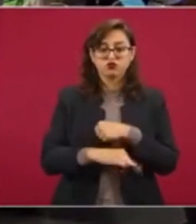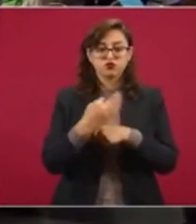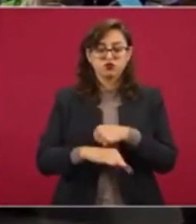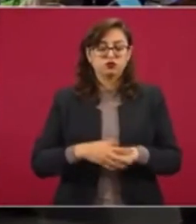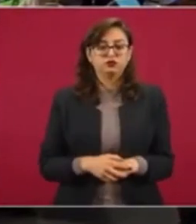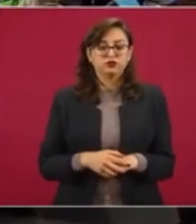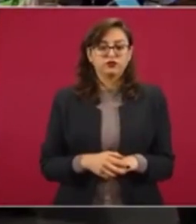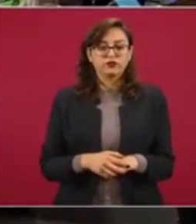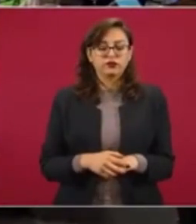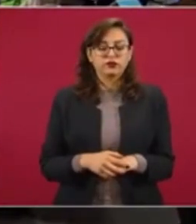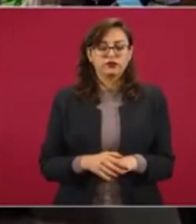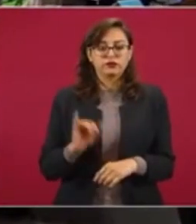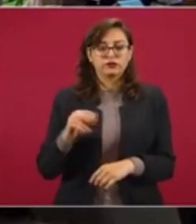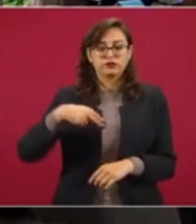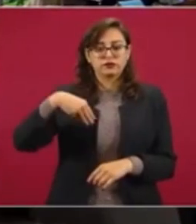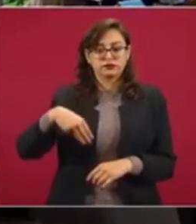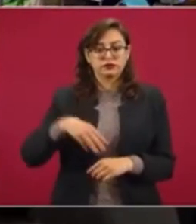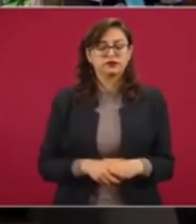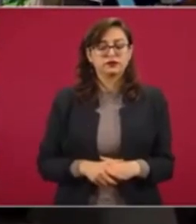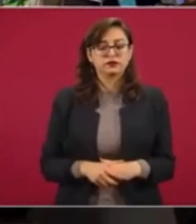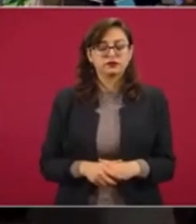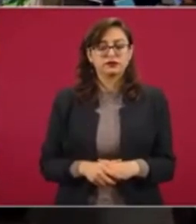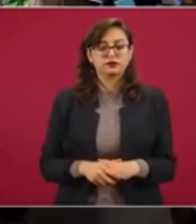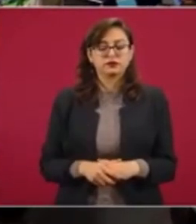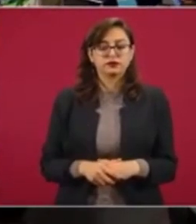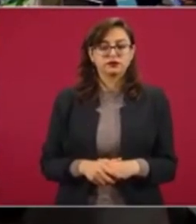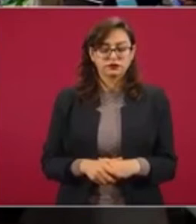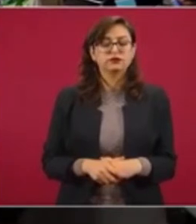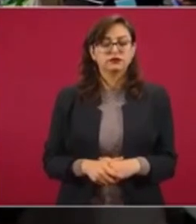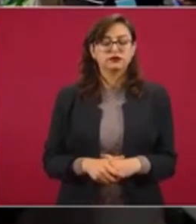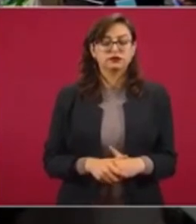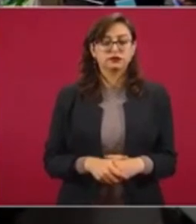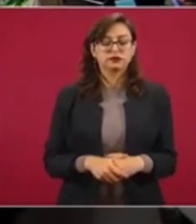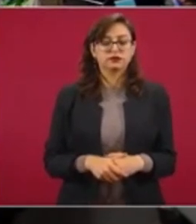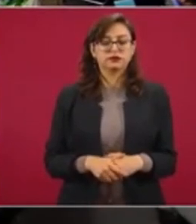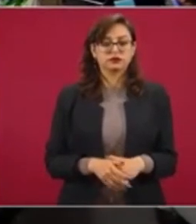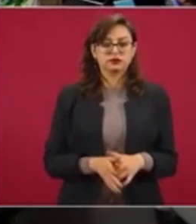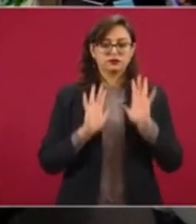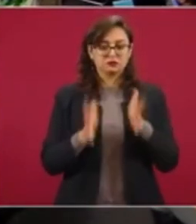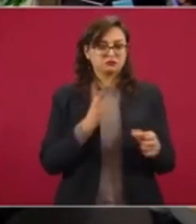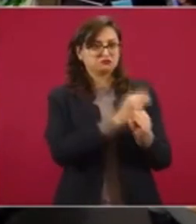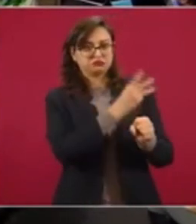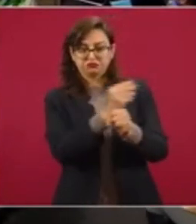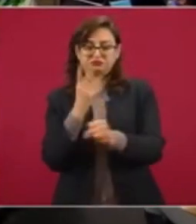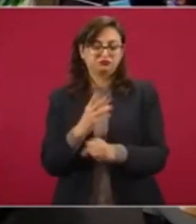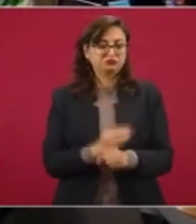del Instituto Nacional de Migración que ya se está habilitando.